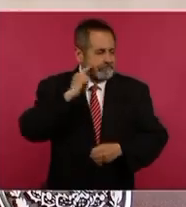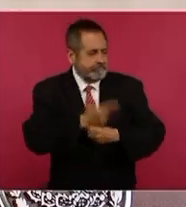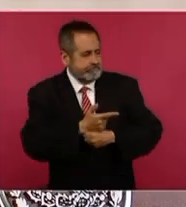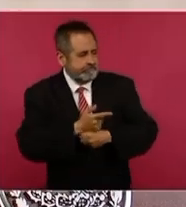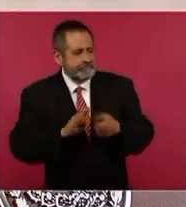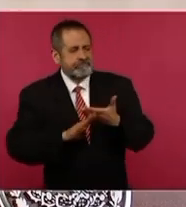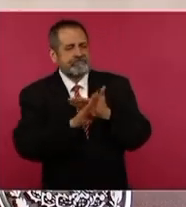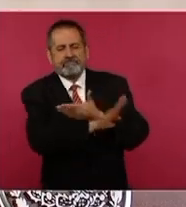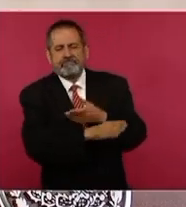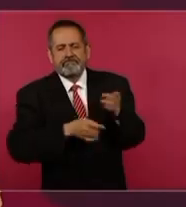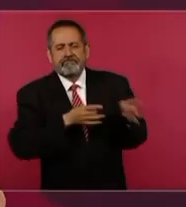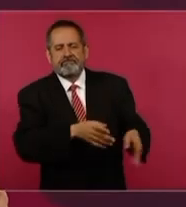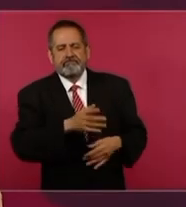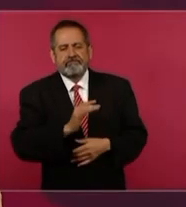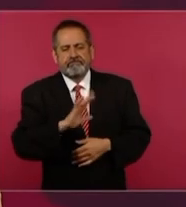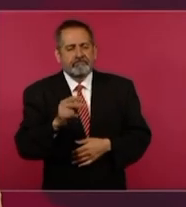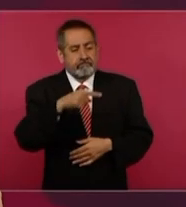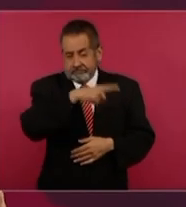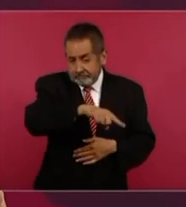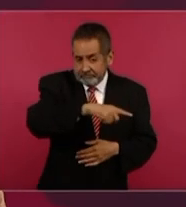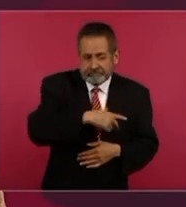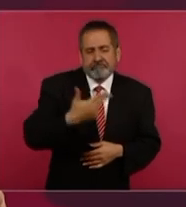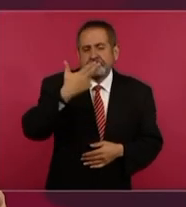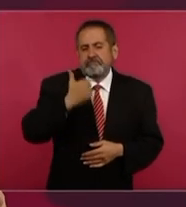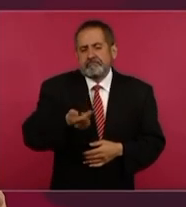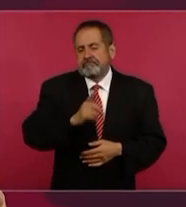ya eso no funciona.